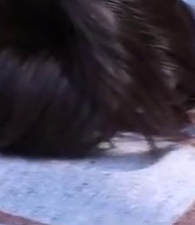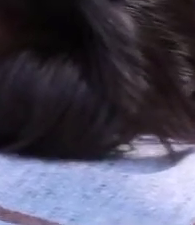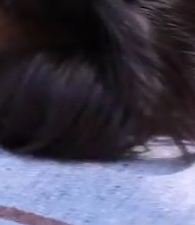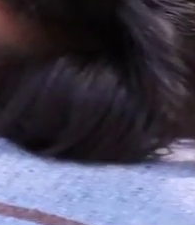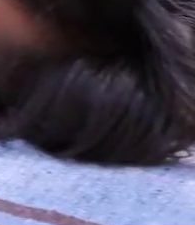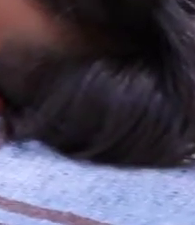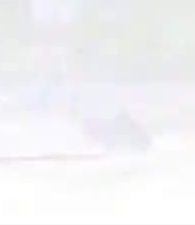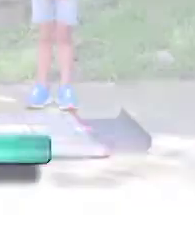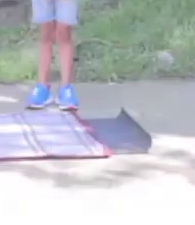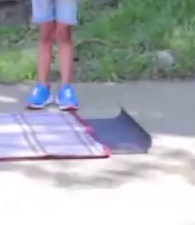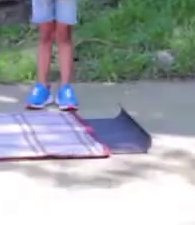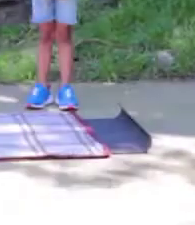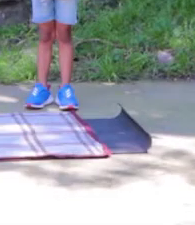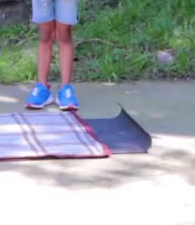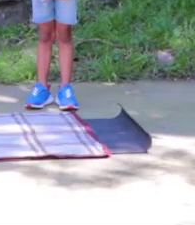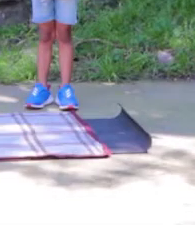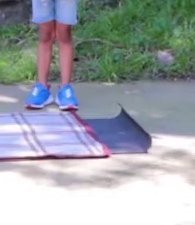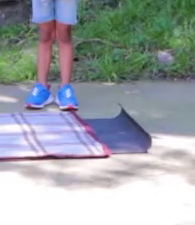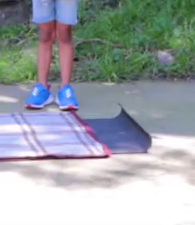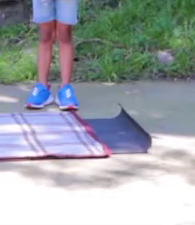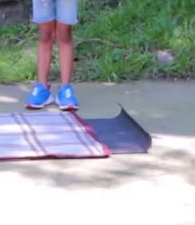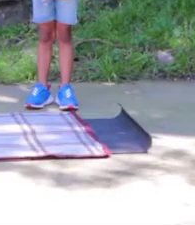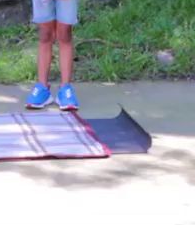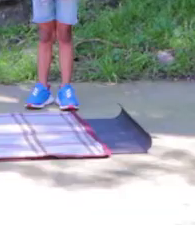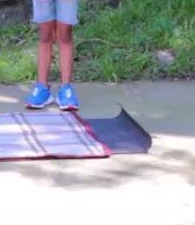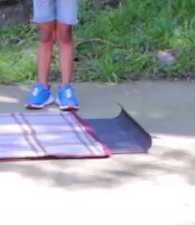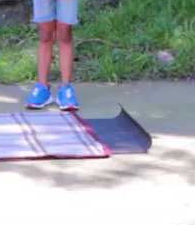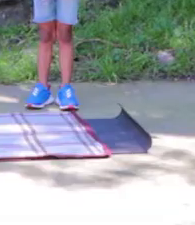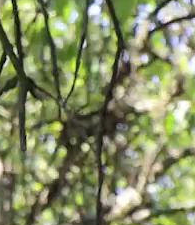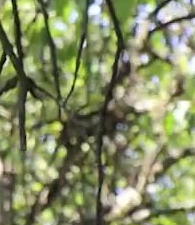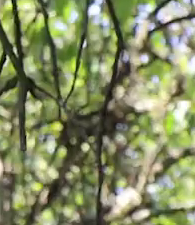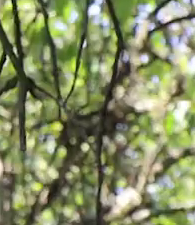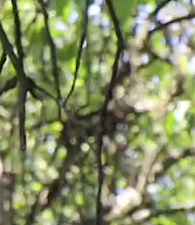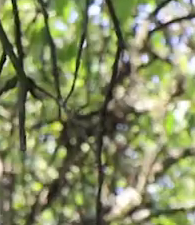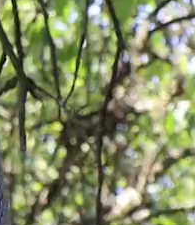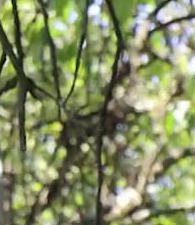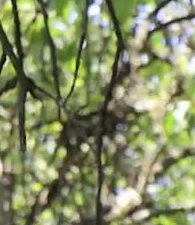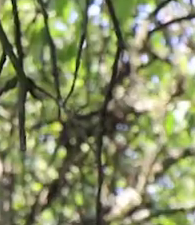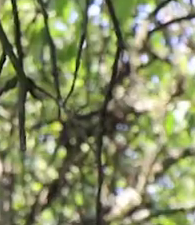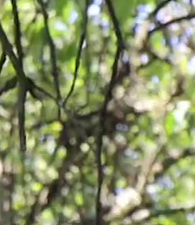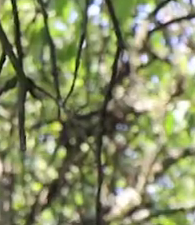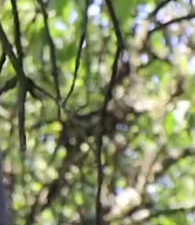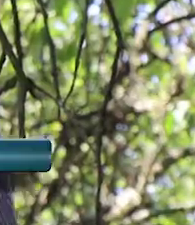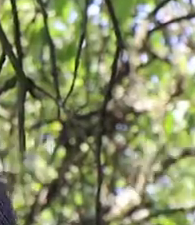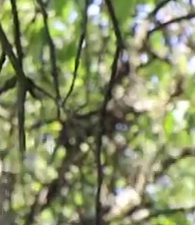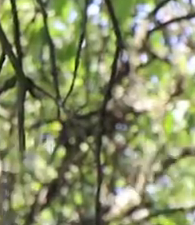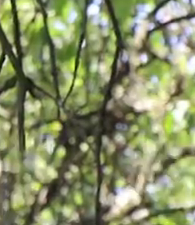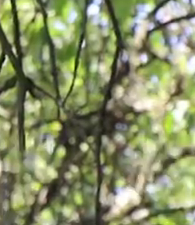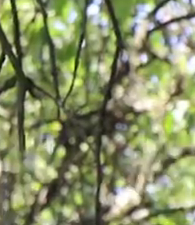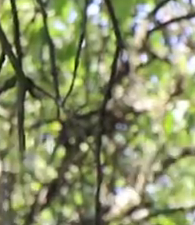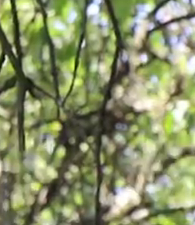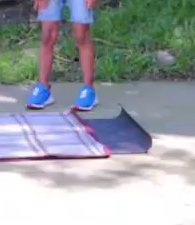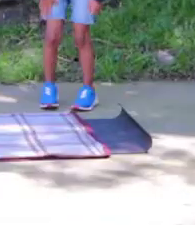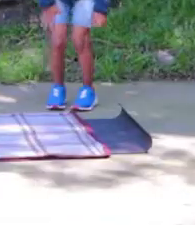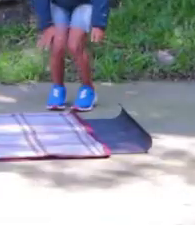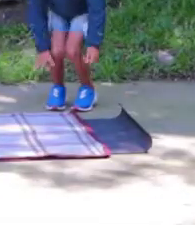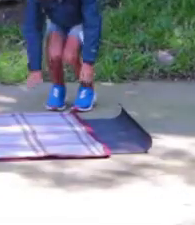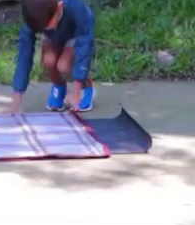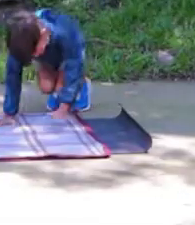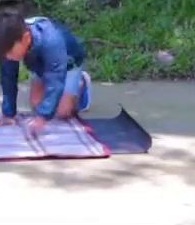Alto. El siguiente ejercicio. Vamos a trabajar lumbares. Lo que vamos a hacer. Nos vamos a acostar. Boca abajo.